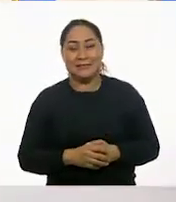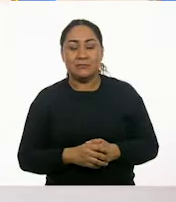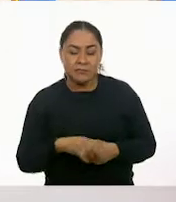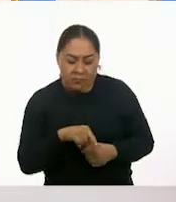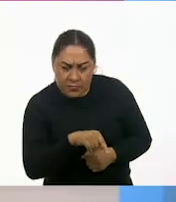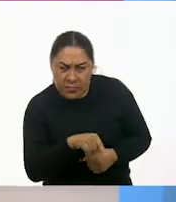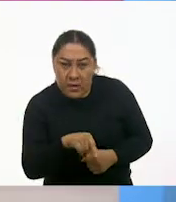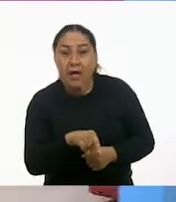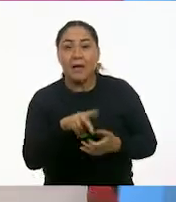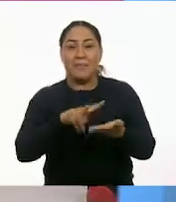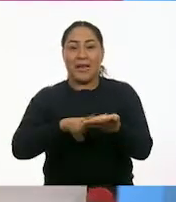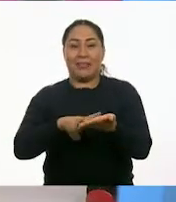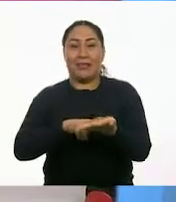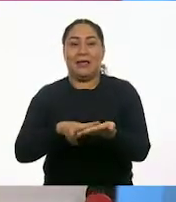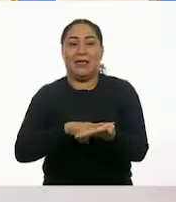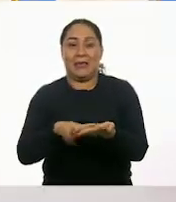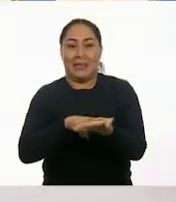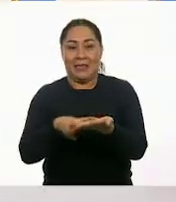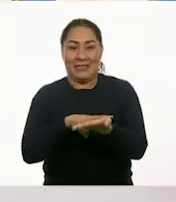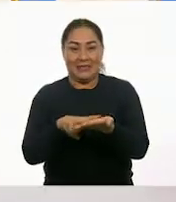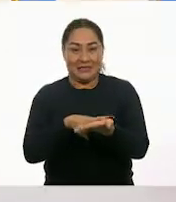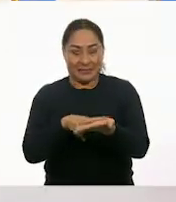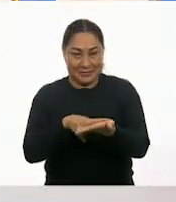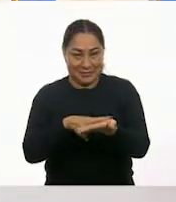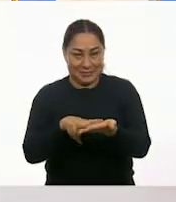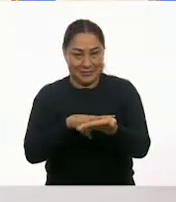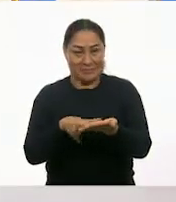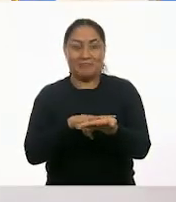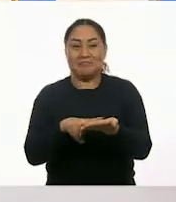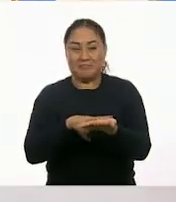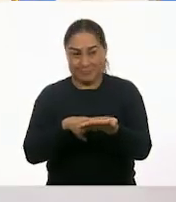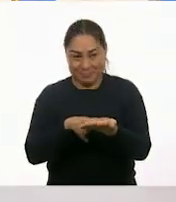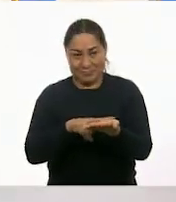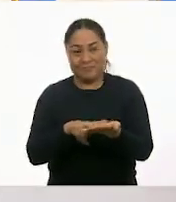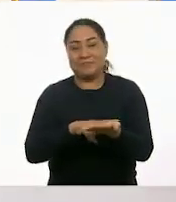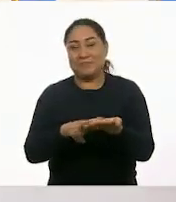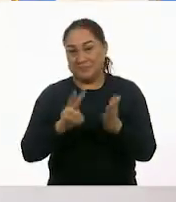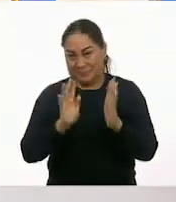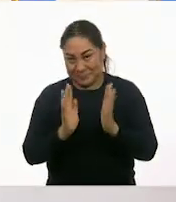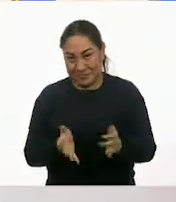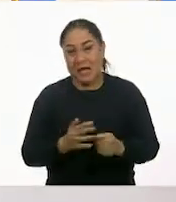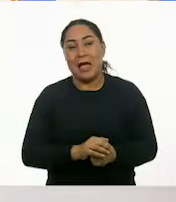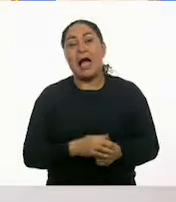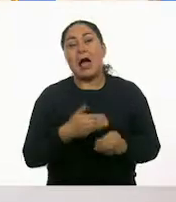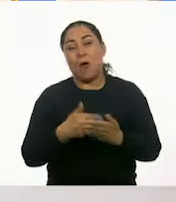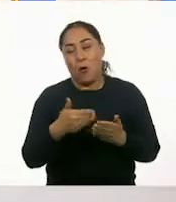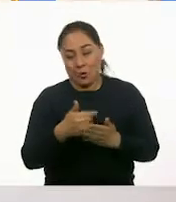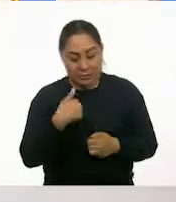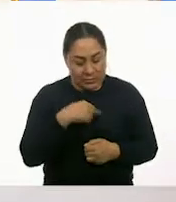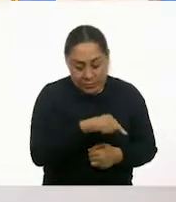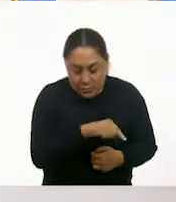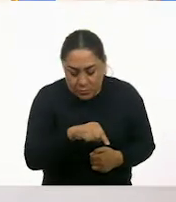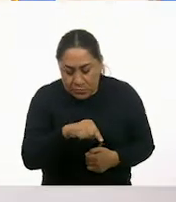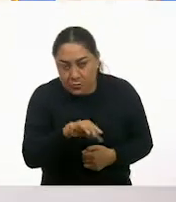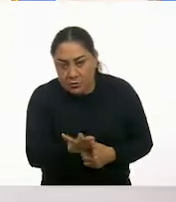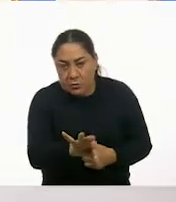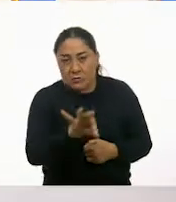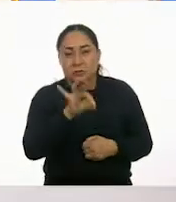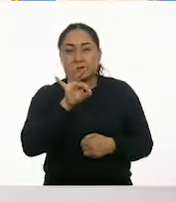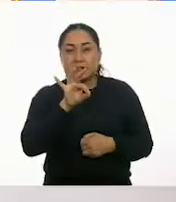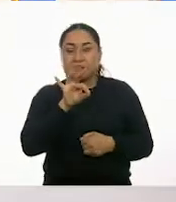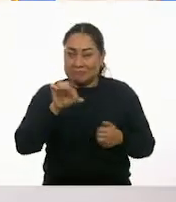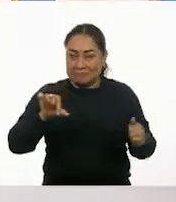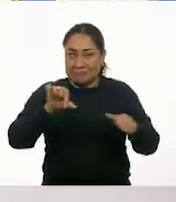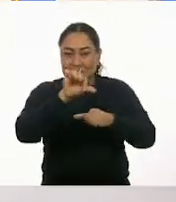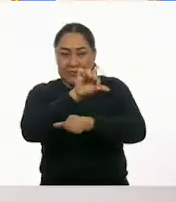¡Cayó en el verde! Verde. Verde, verde, verde. Y vamos a ver qué me sale. Te cambio el lugar. cambio de lugar de una vez.